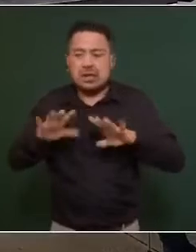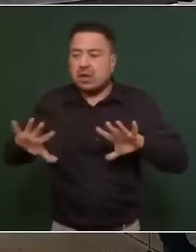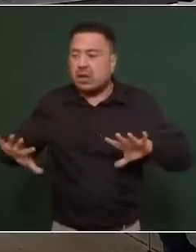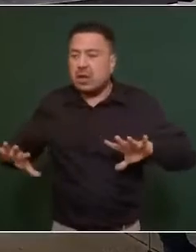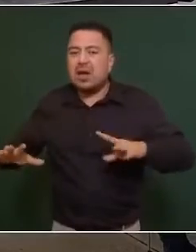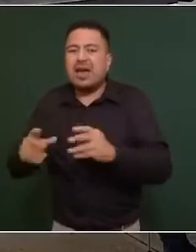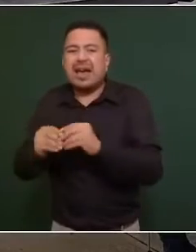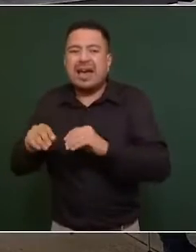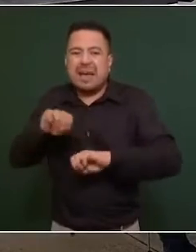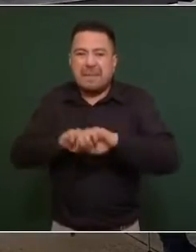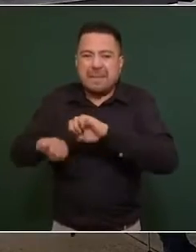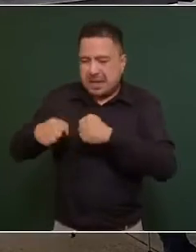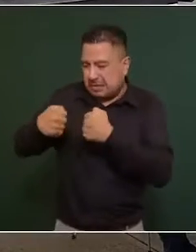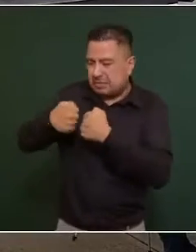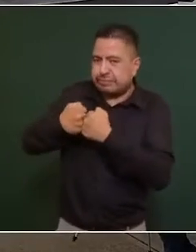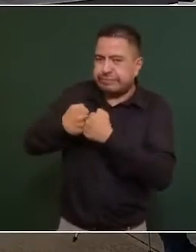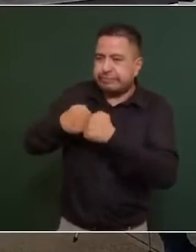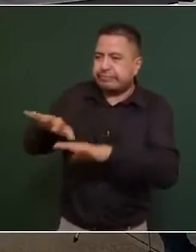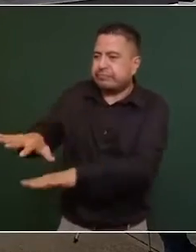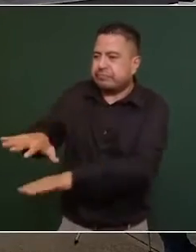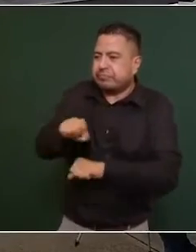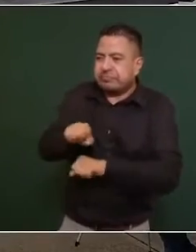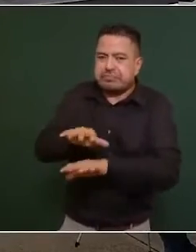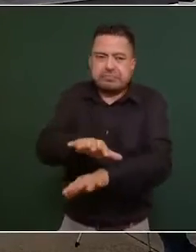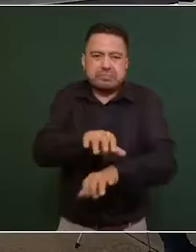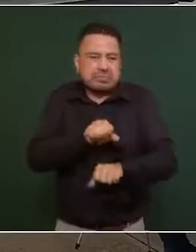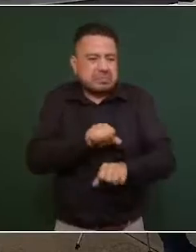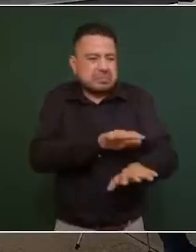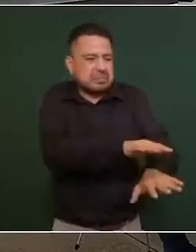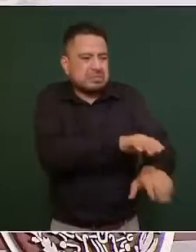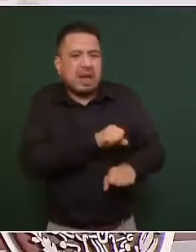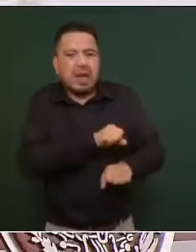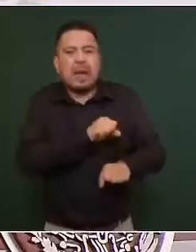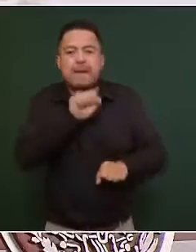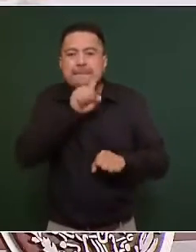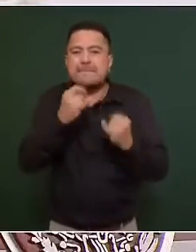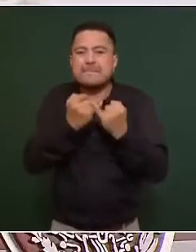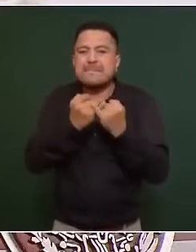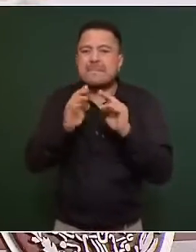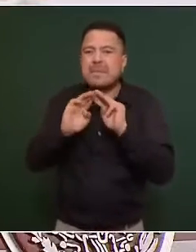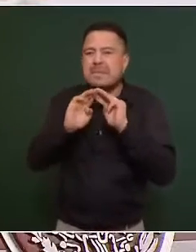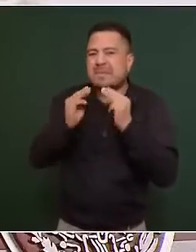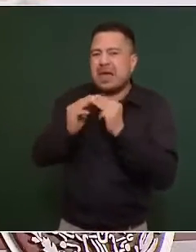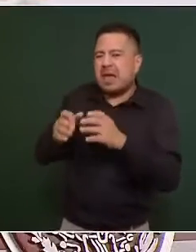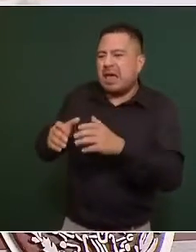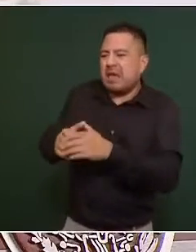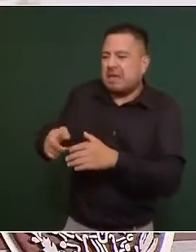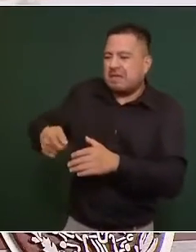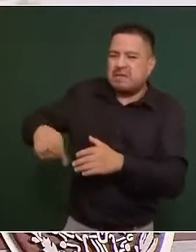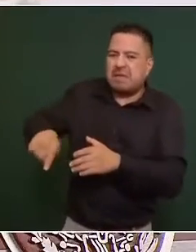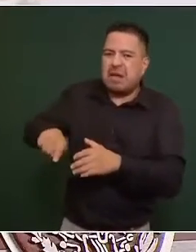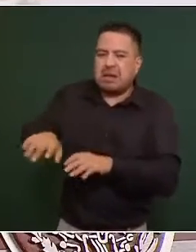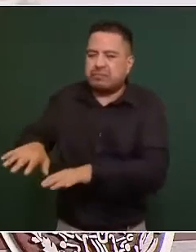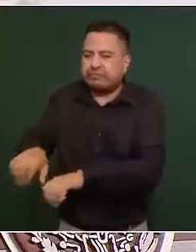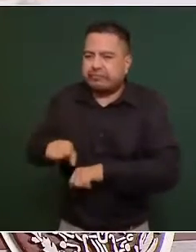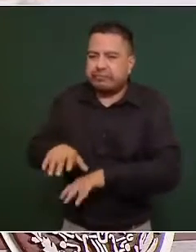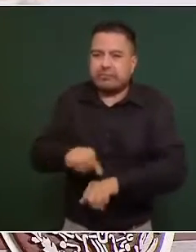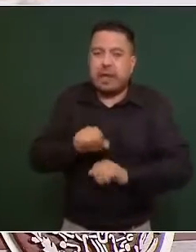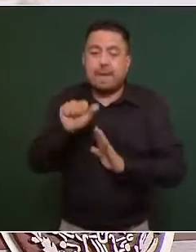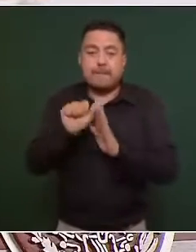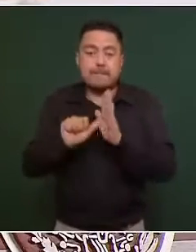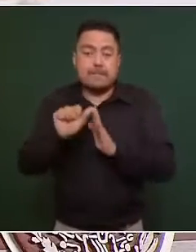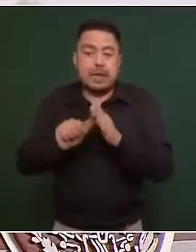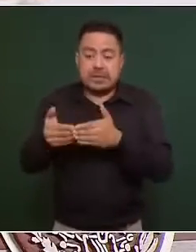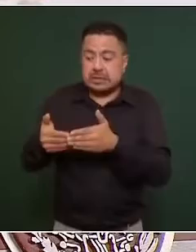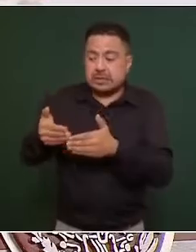en las aduanas y también decomisados a la delincuencia de Cuello Blanco. En meses pasados